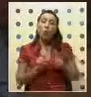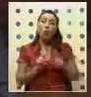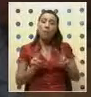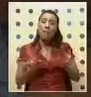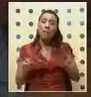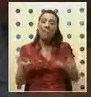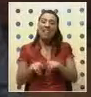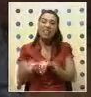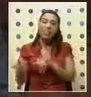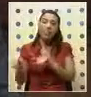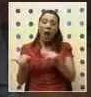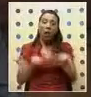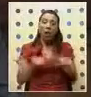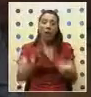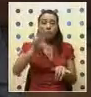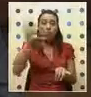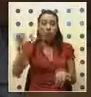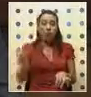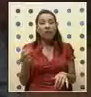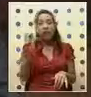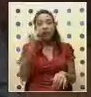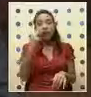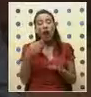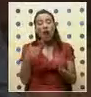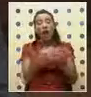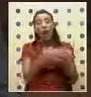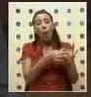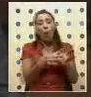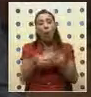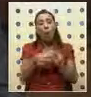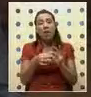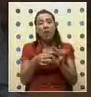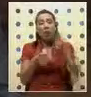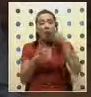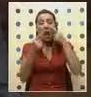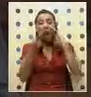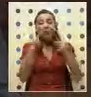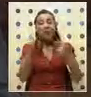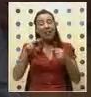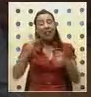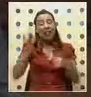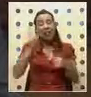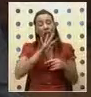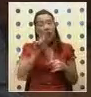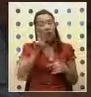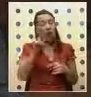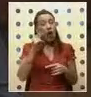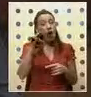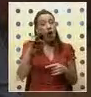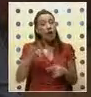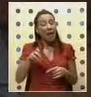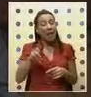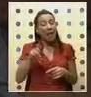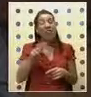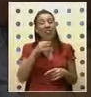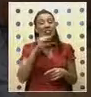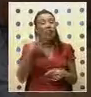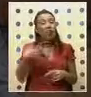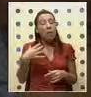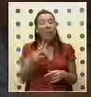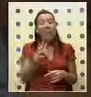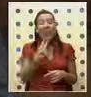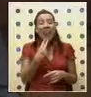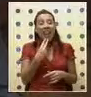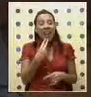Hoy Sudáfrica llora unida, unida por esas lágrimas que no tienen color. Mandela ha dicho que lo que cuenta en la vida no es el